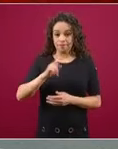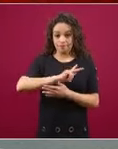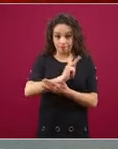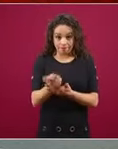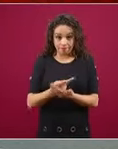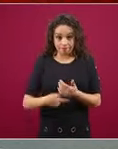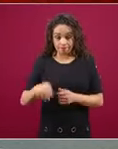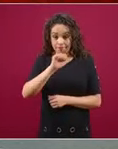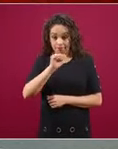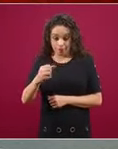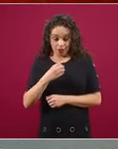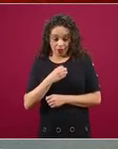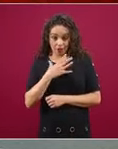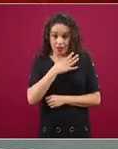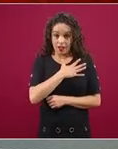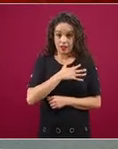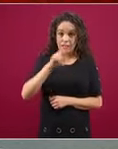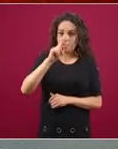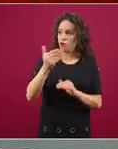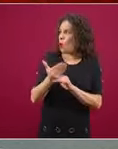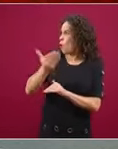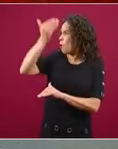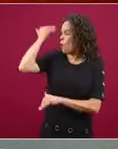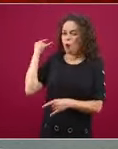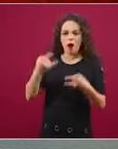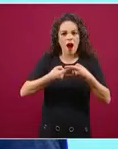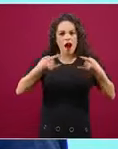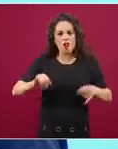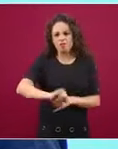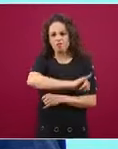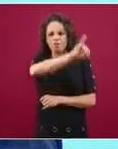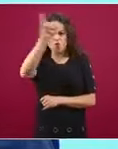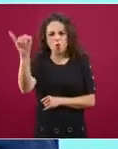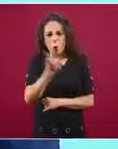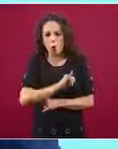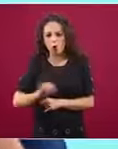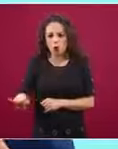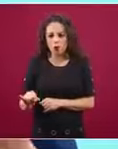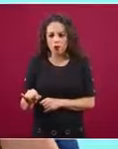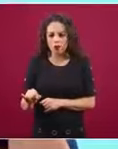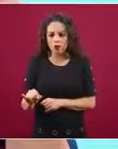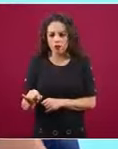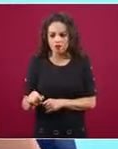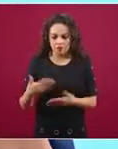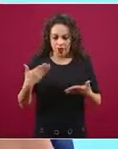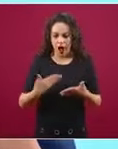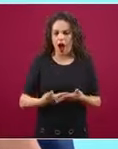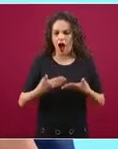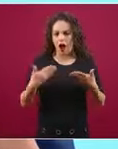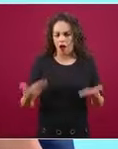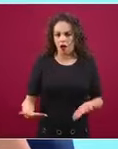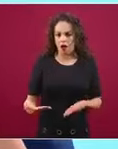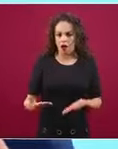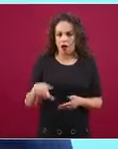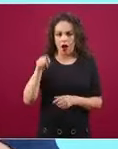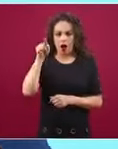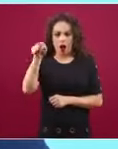en la historia, este gobierno no le pidió a las mujeres un papel que dijera que